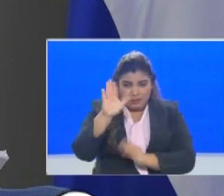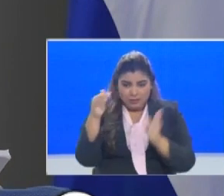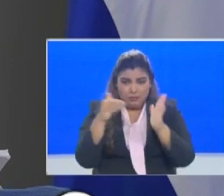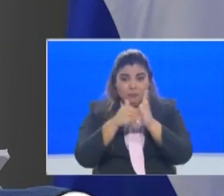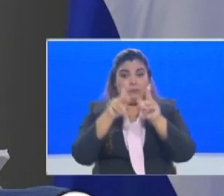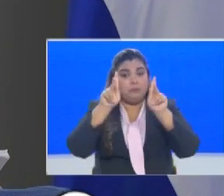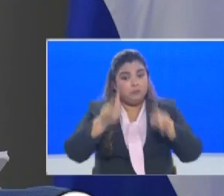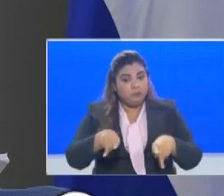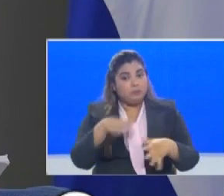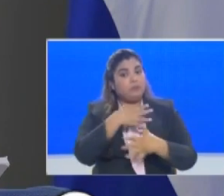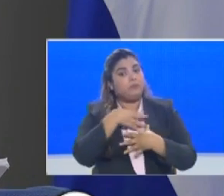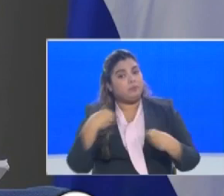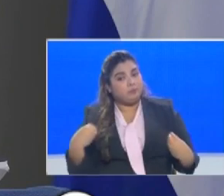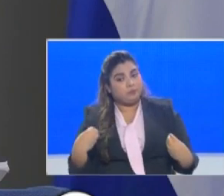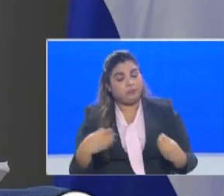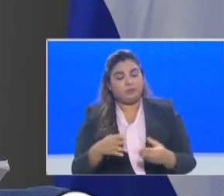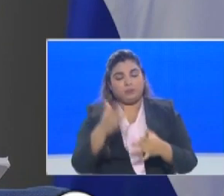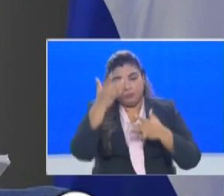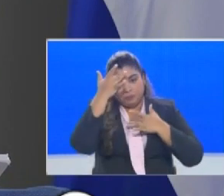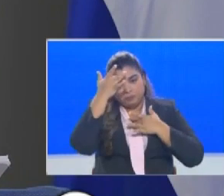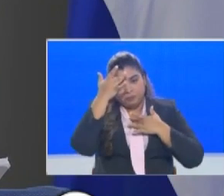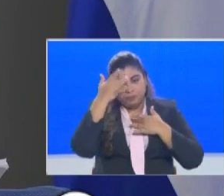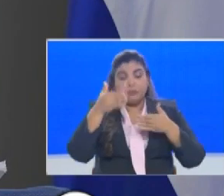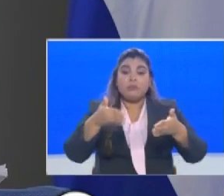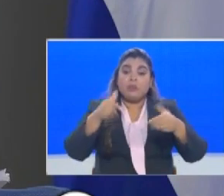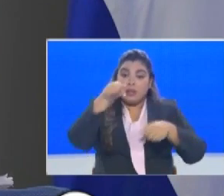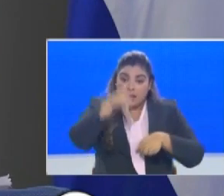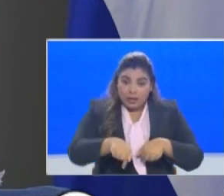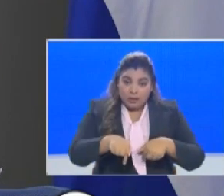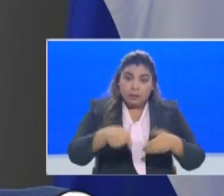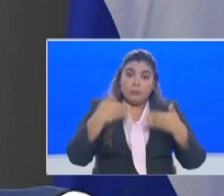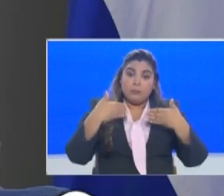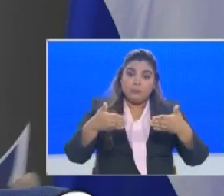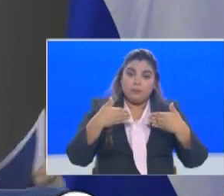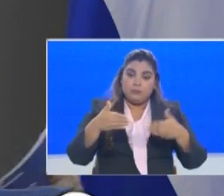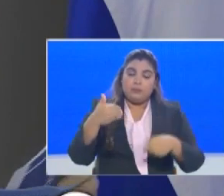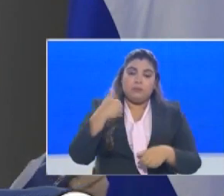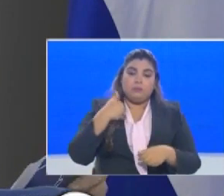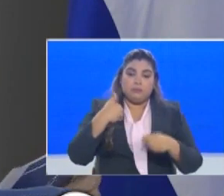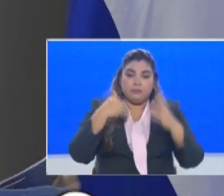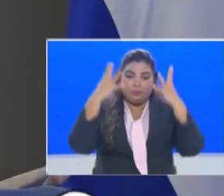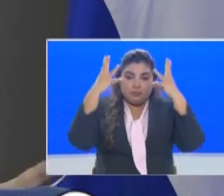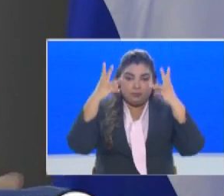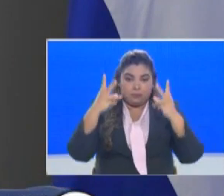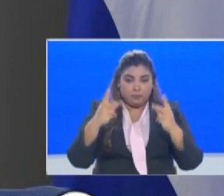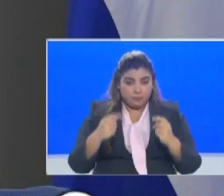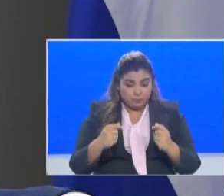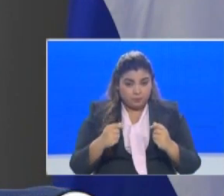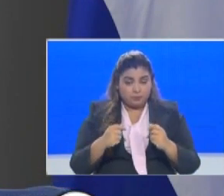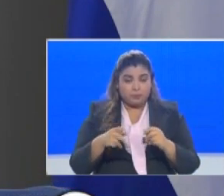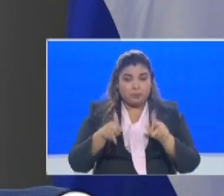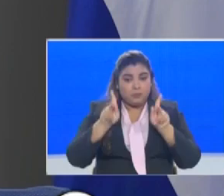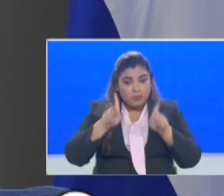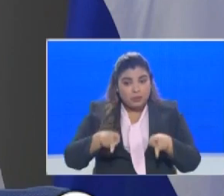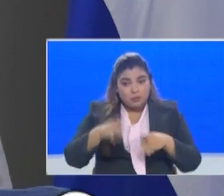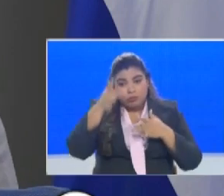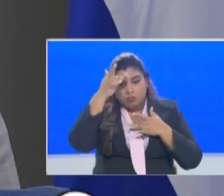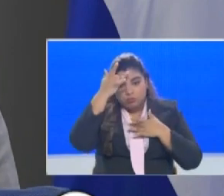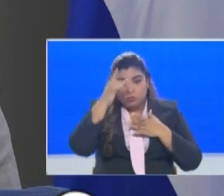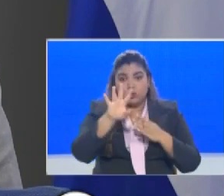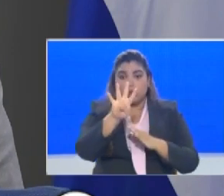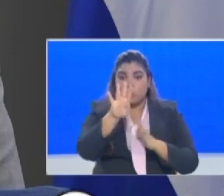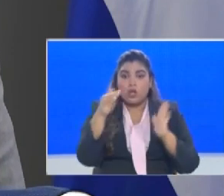En Panamá tenemos un total de casos de 4